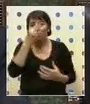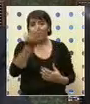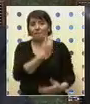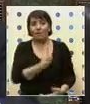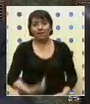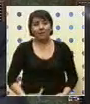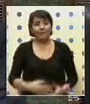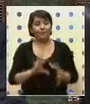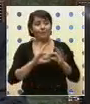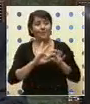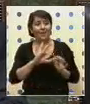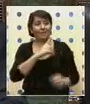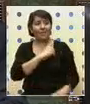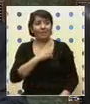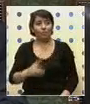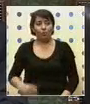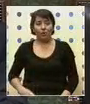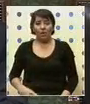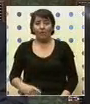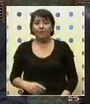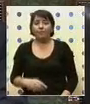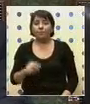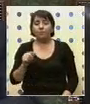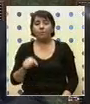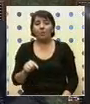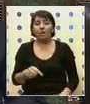Muchas gracias, diputado Durresti. Ofrezco a continuación la palabra al diputado David Sandoval.